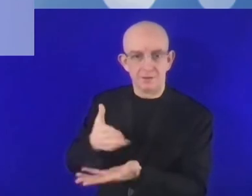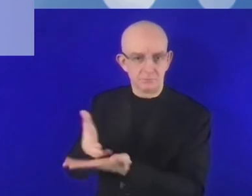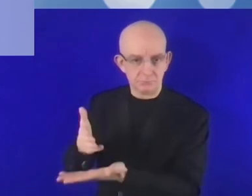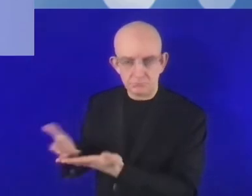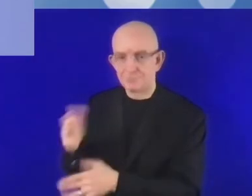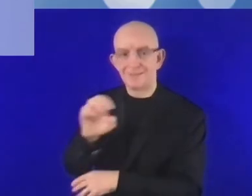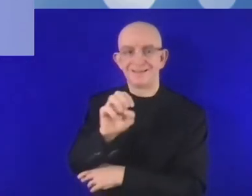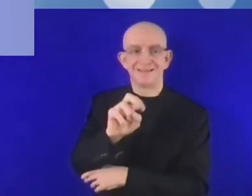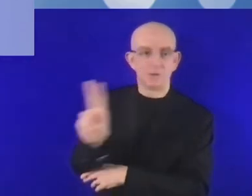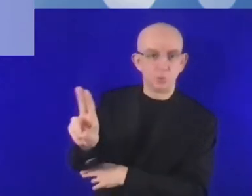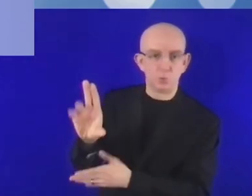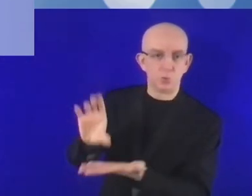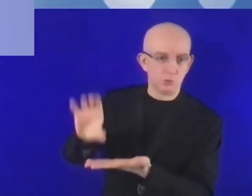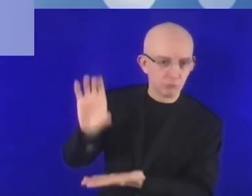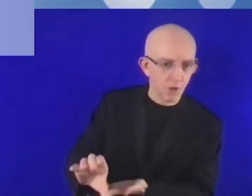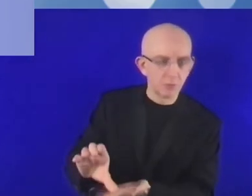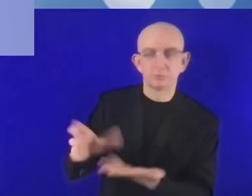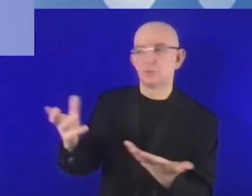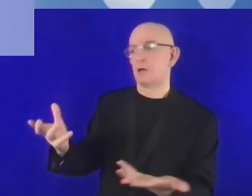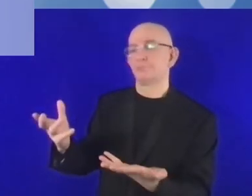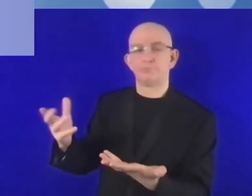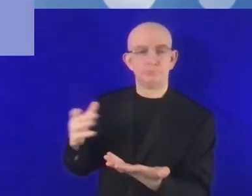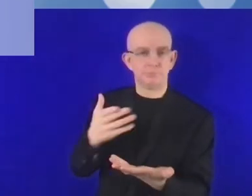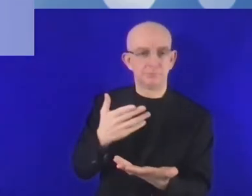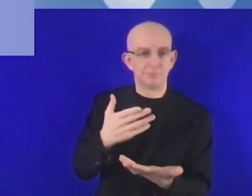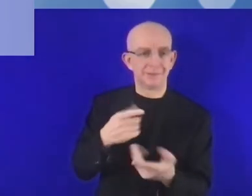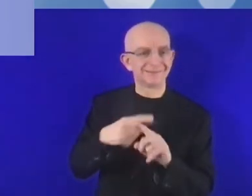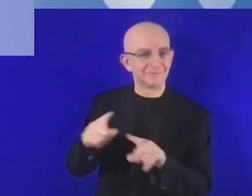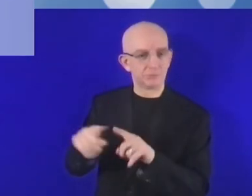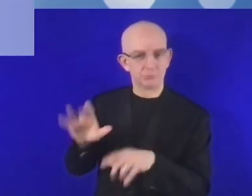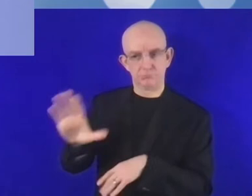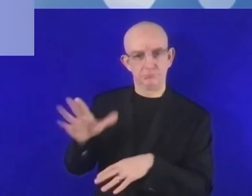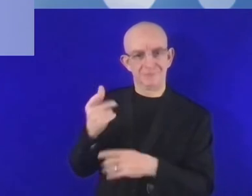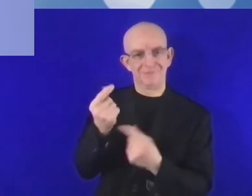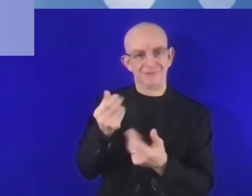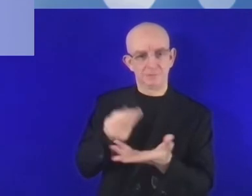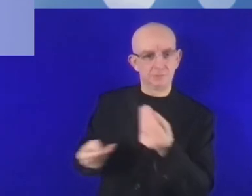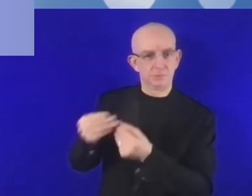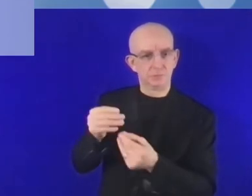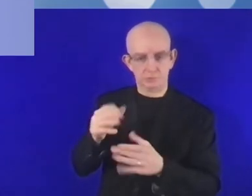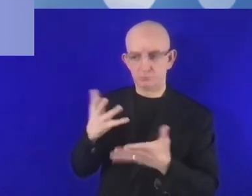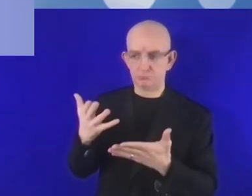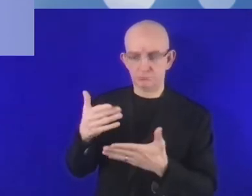esto para garantizar que la arquitectura financiera sea la adecuada